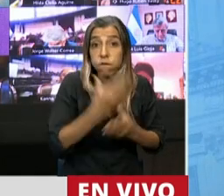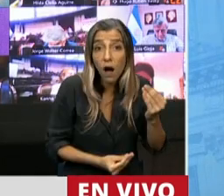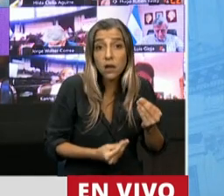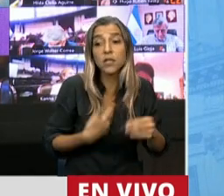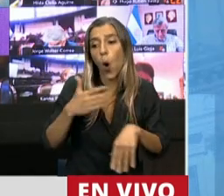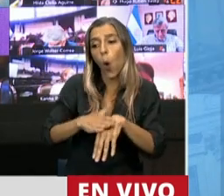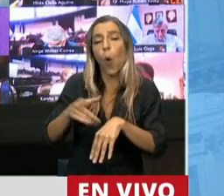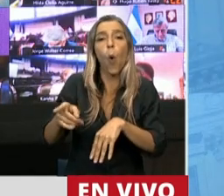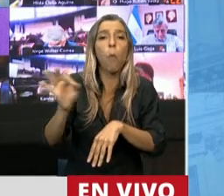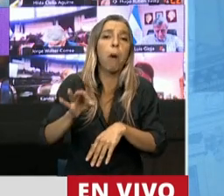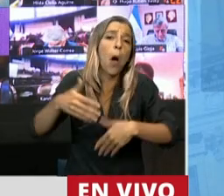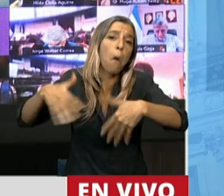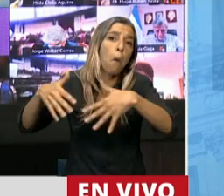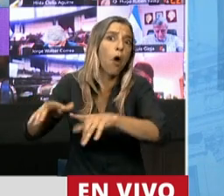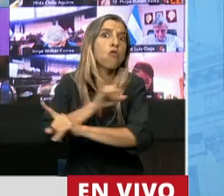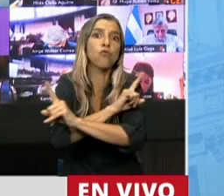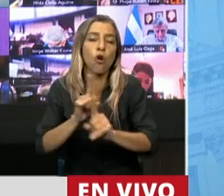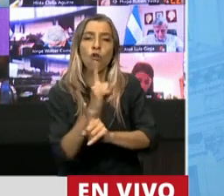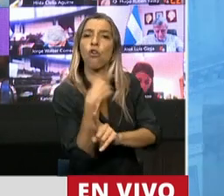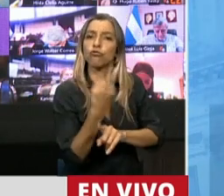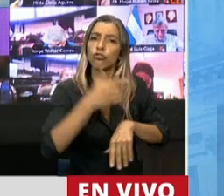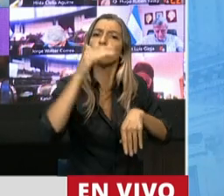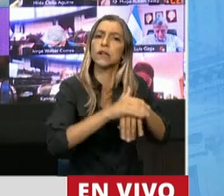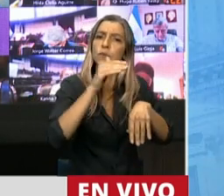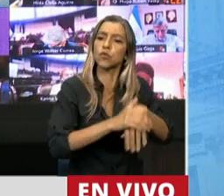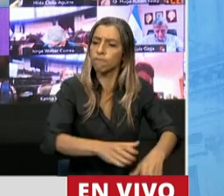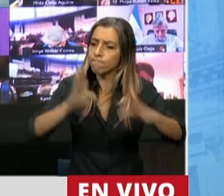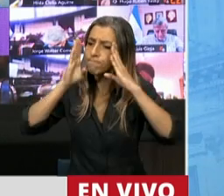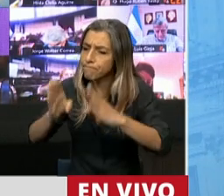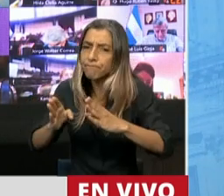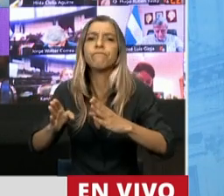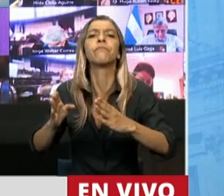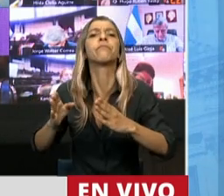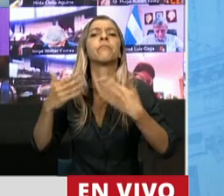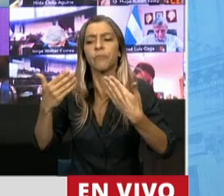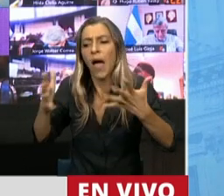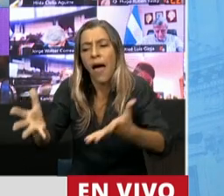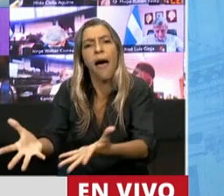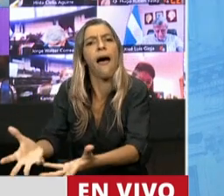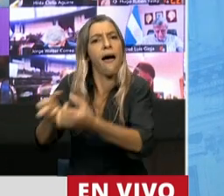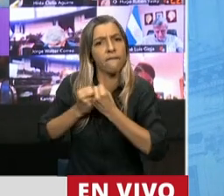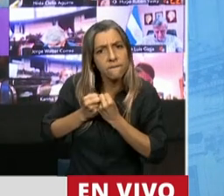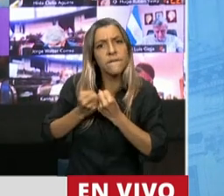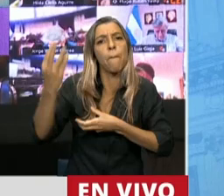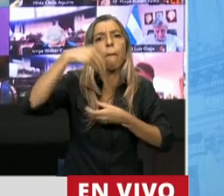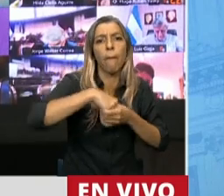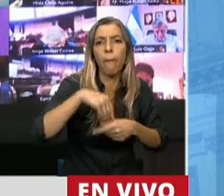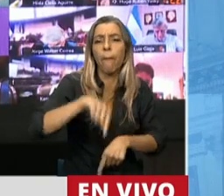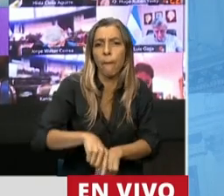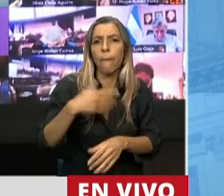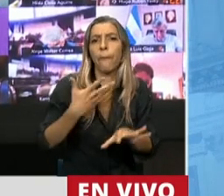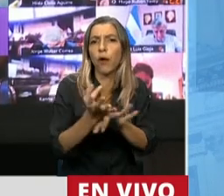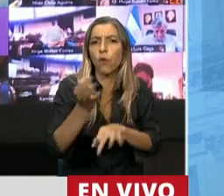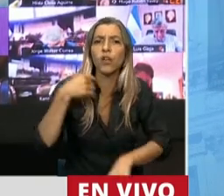que todo el sistema educativo y que este Congreso les está dando una herramienta para que por fin tengan la esperanza de que la